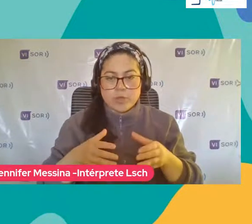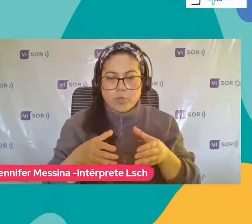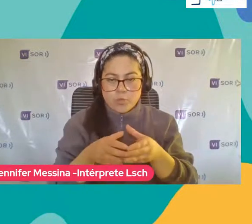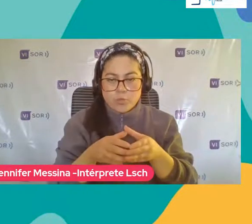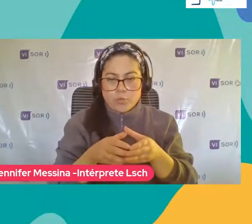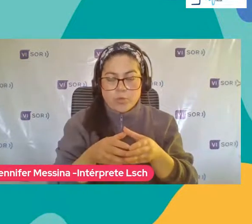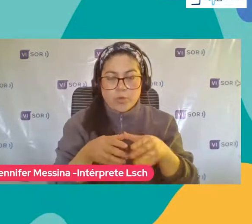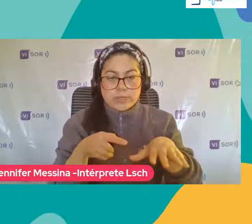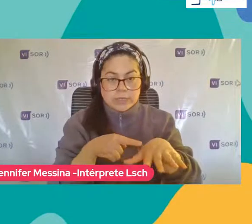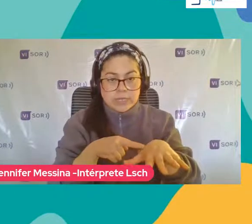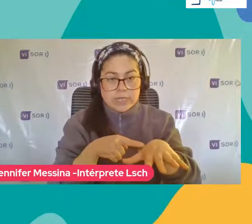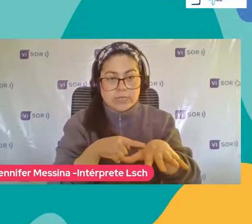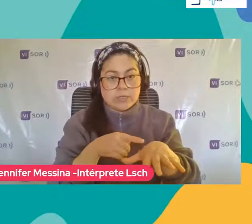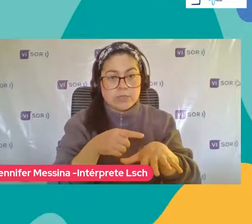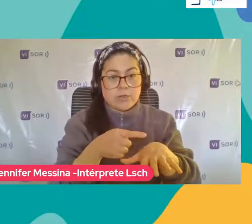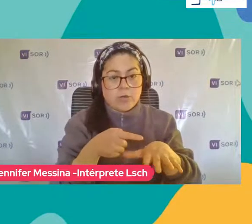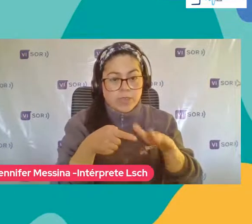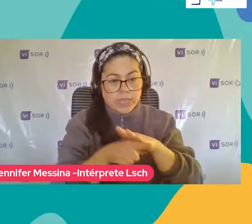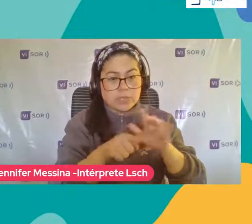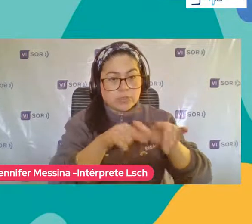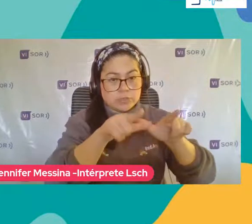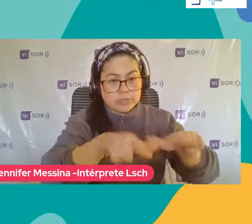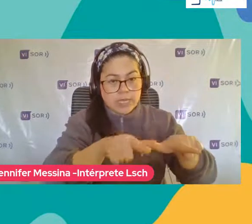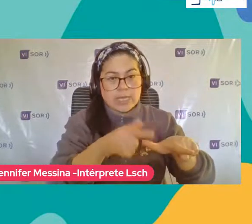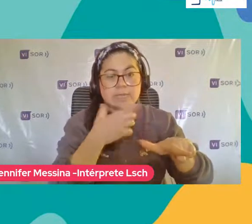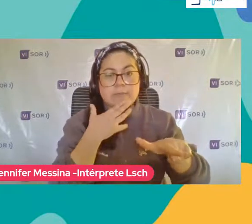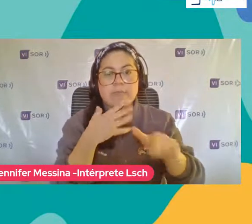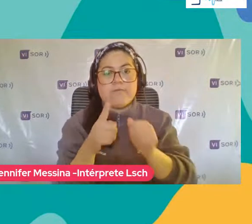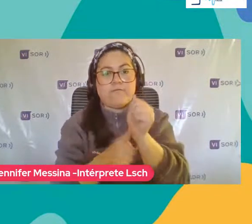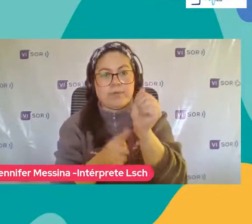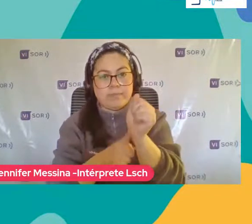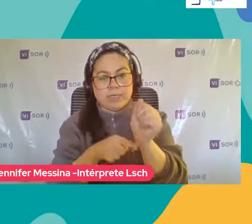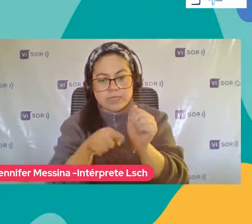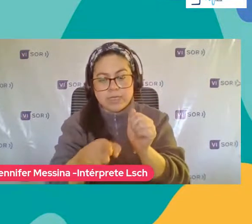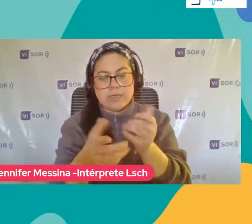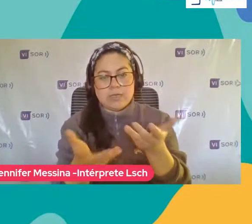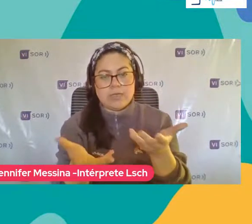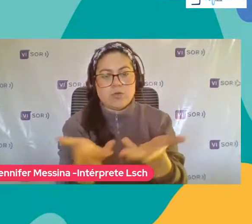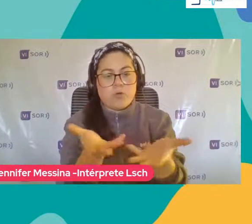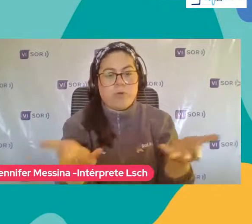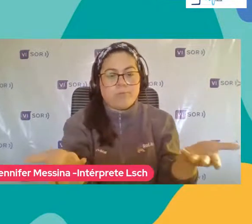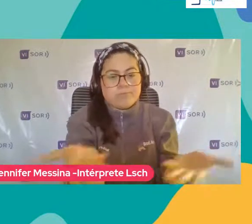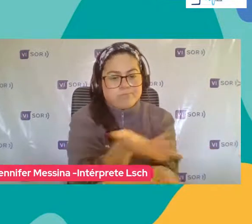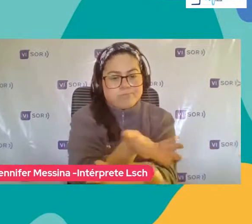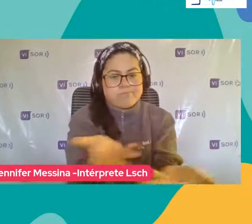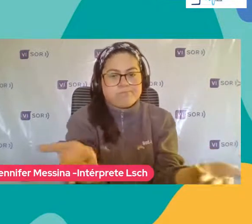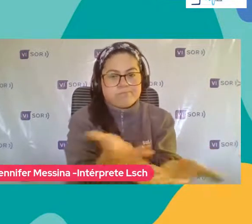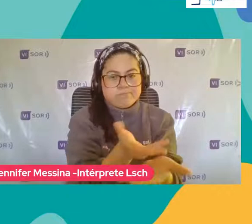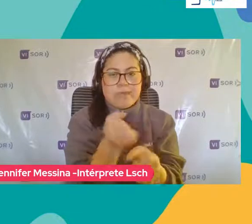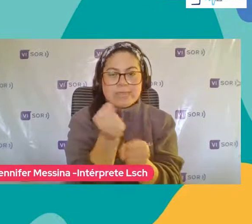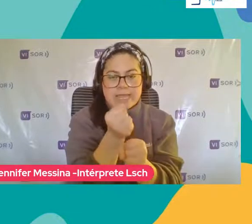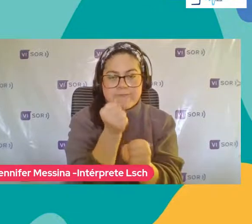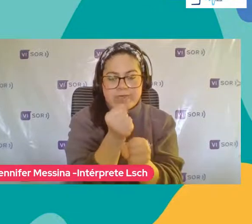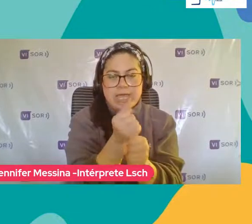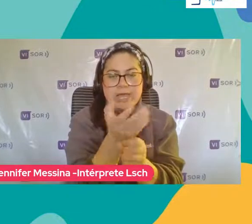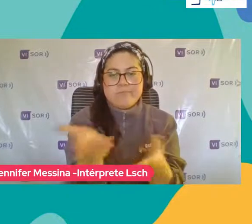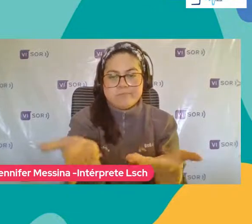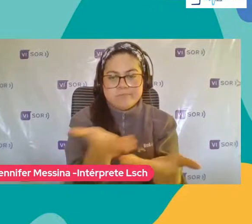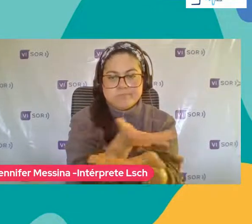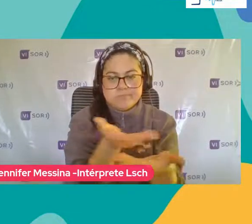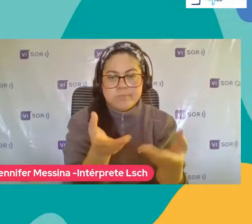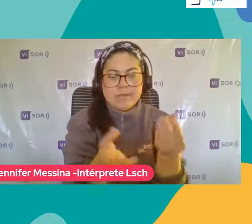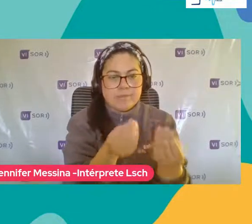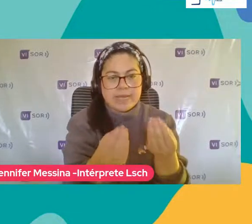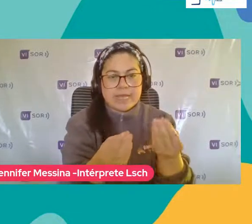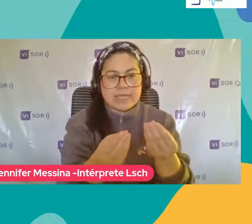están Dentro de cada Una de sus salas Y las familias Generen un Vínculo De colaboración Mutua Con el fin De consolidar Aprendizajes Que nos